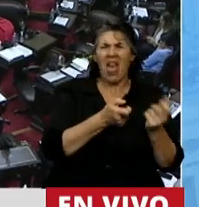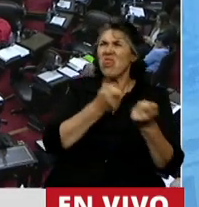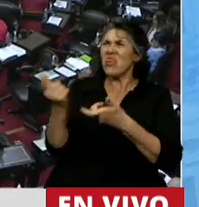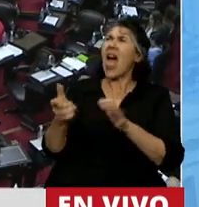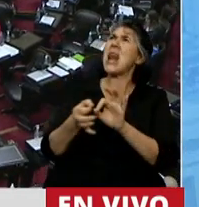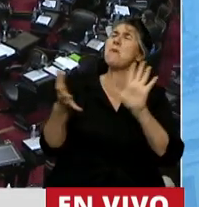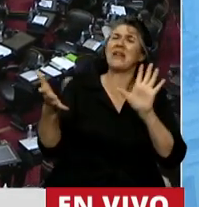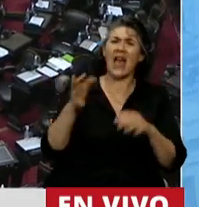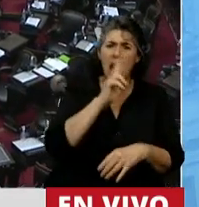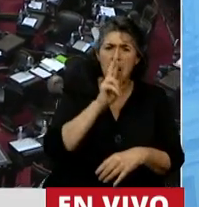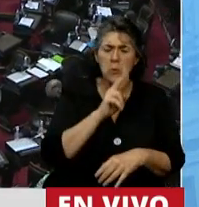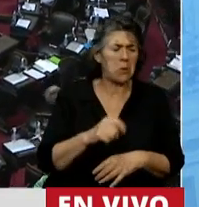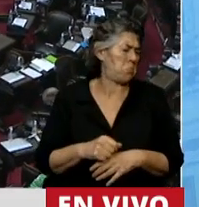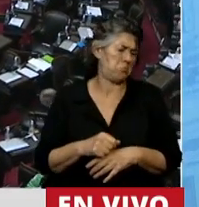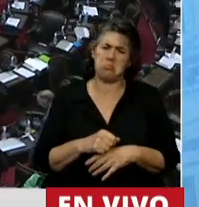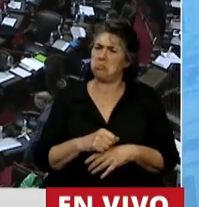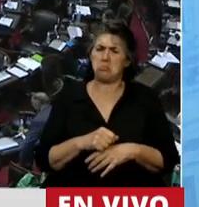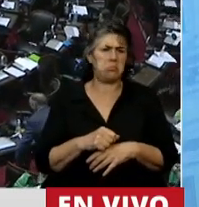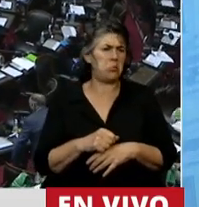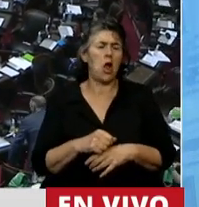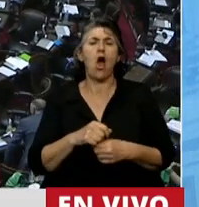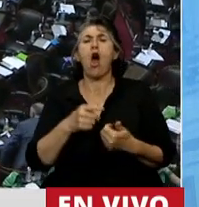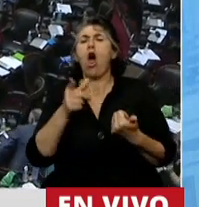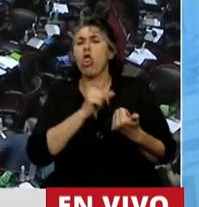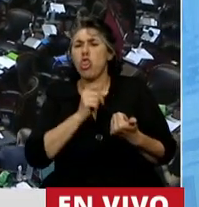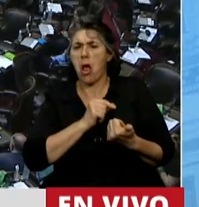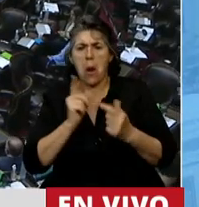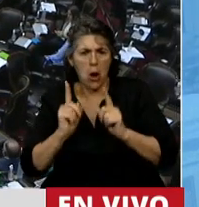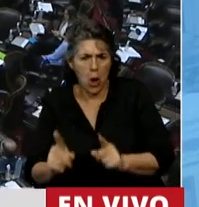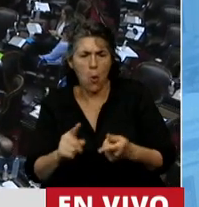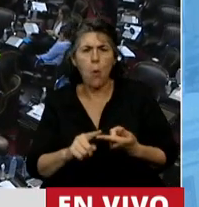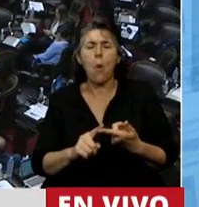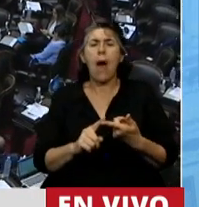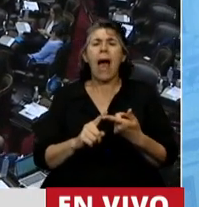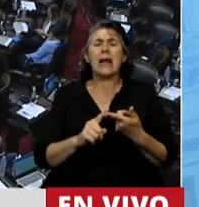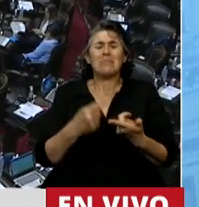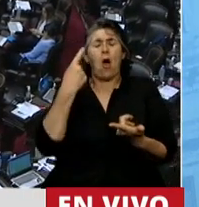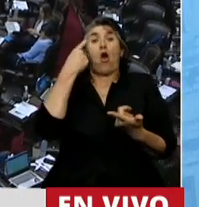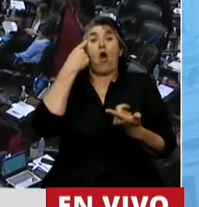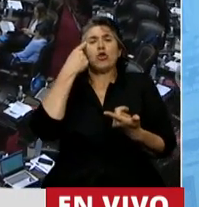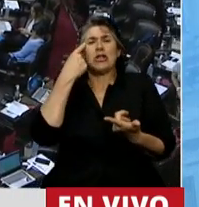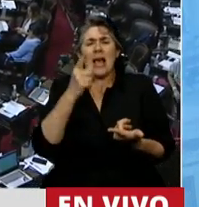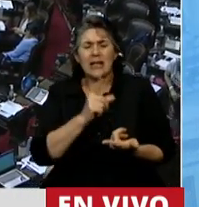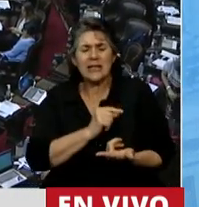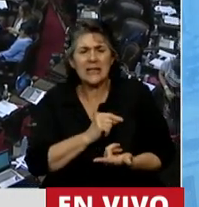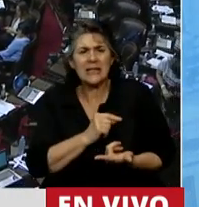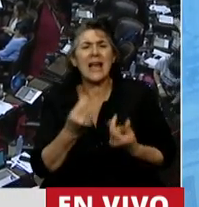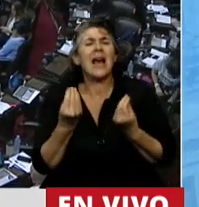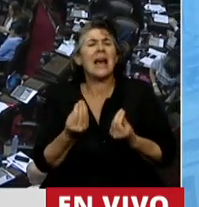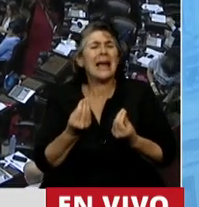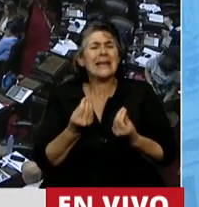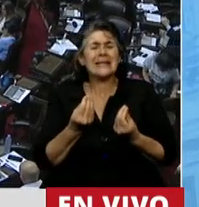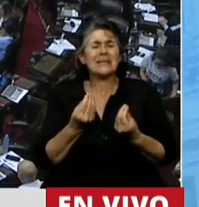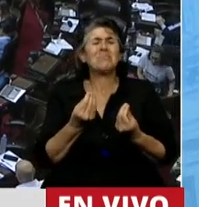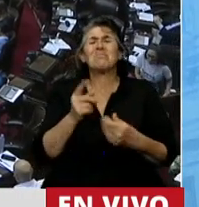en absoluto del dolor, de la conciencia, de la tragedia que es perder un hijo, que lo va a